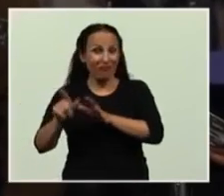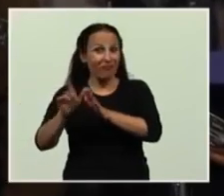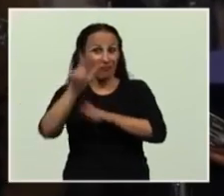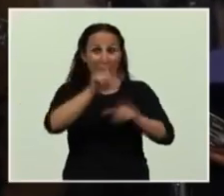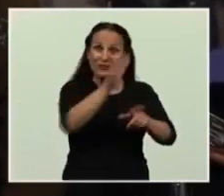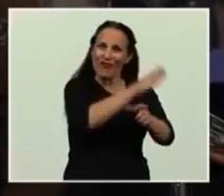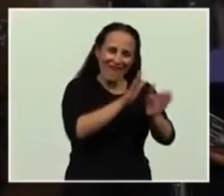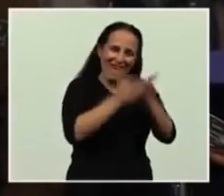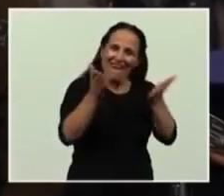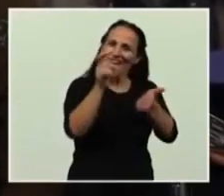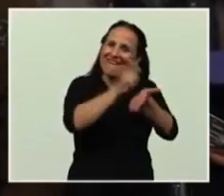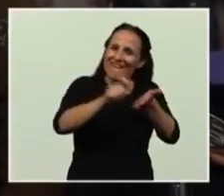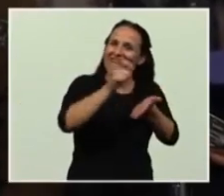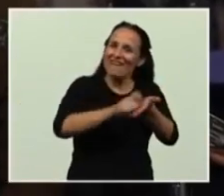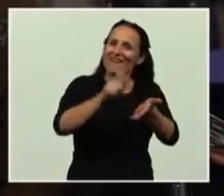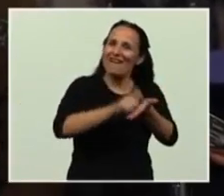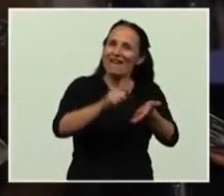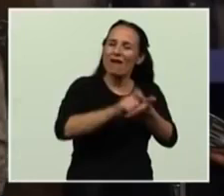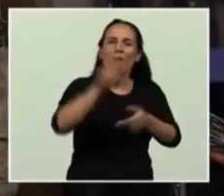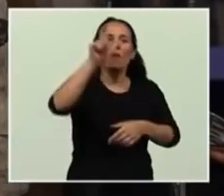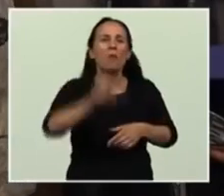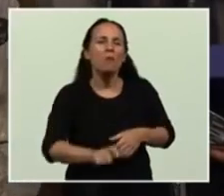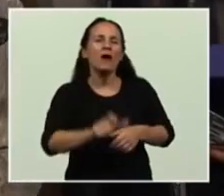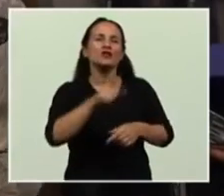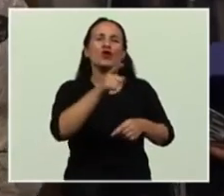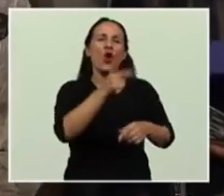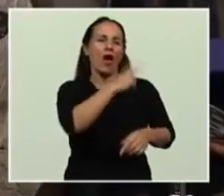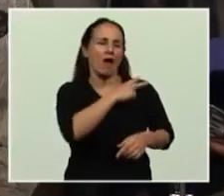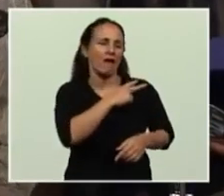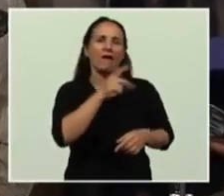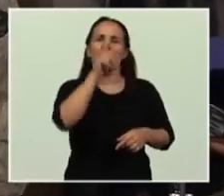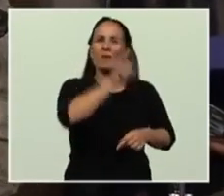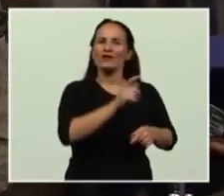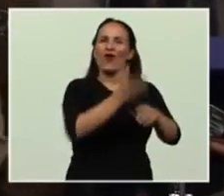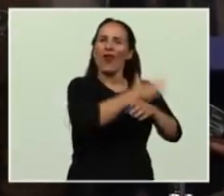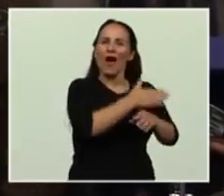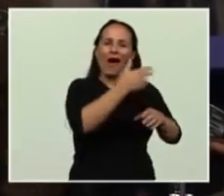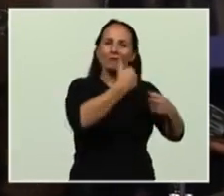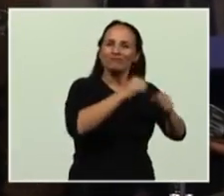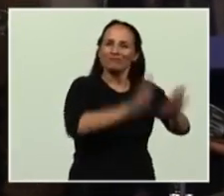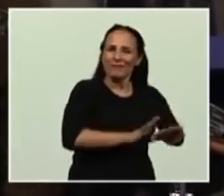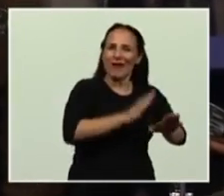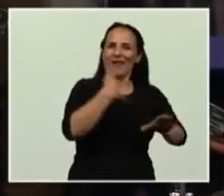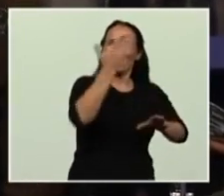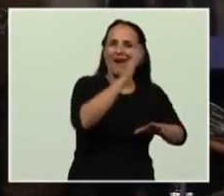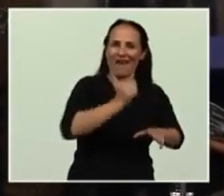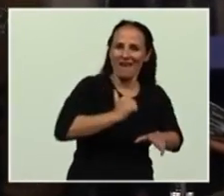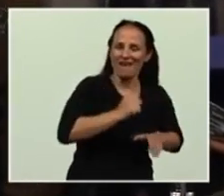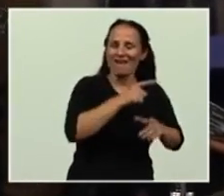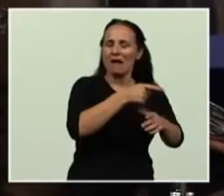estos hombres conscriptos, suboficiales, oficiales